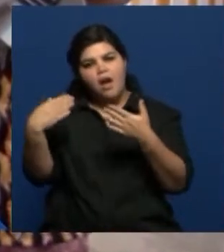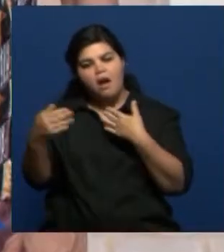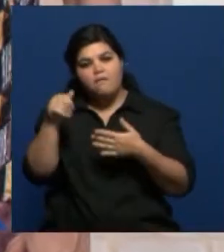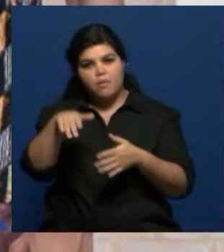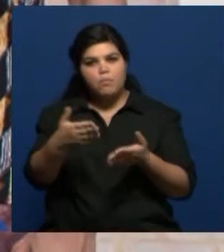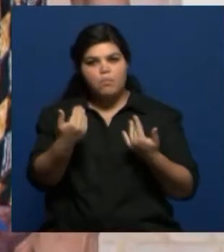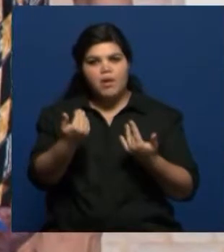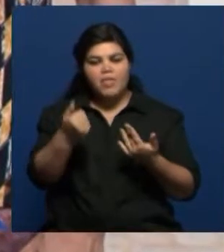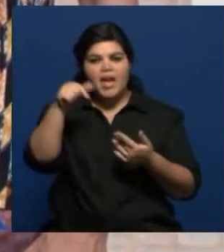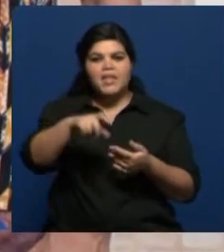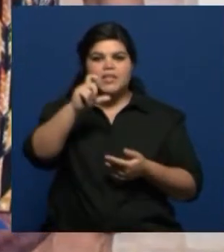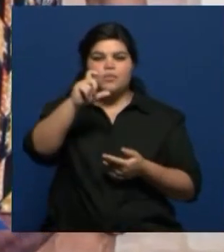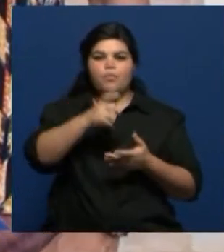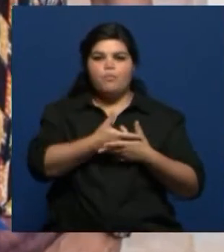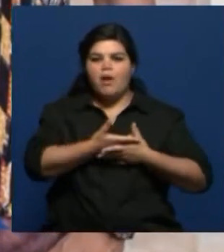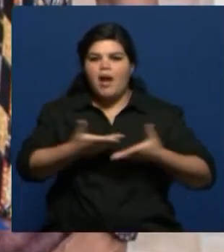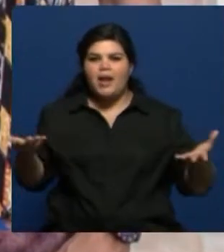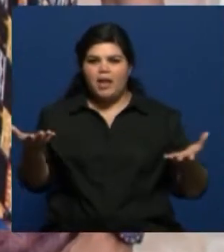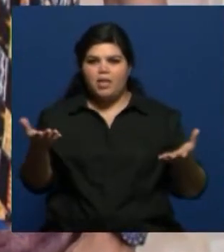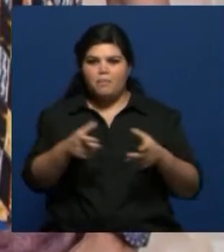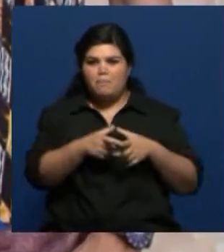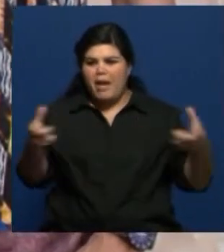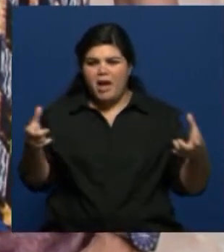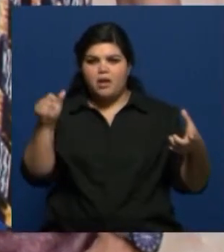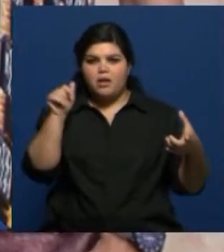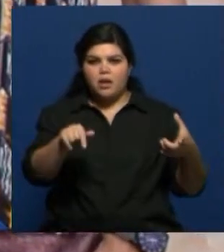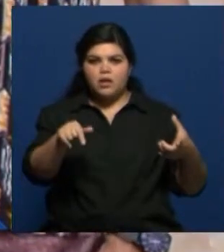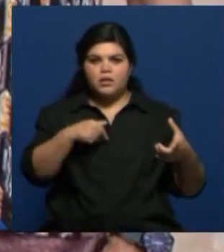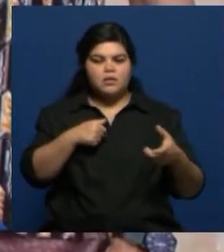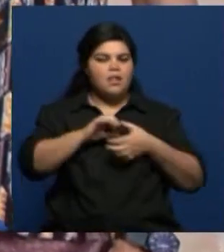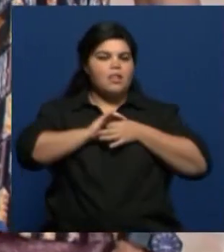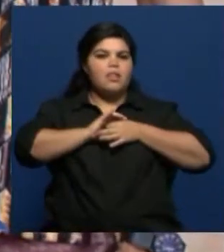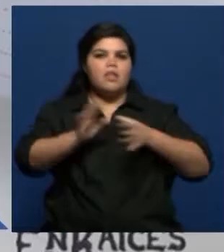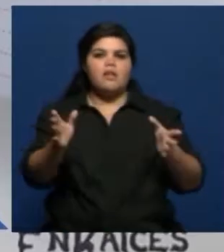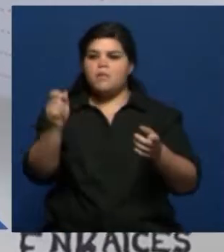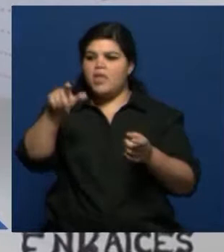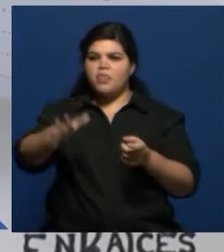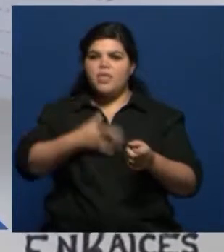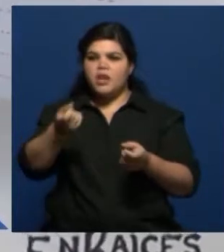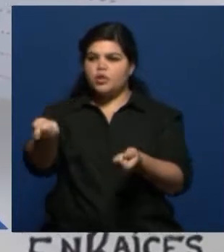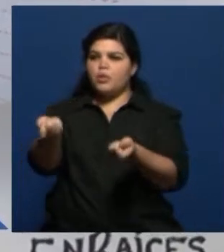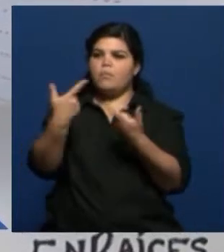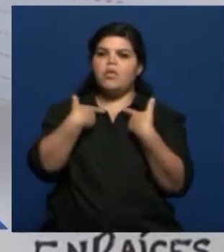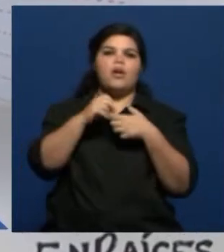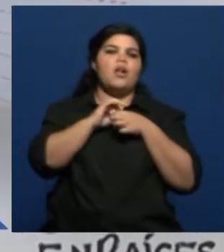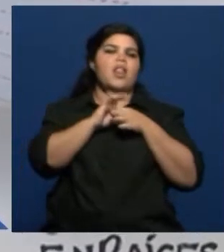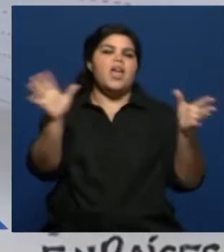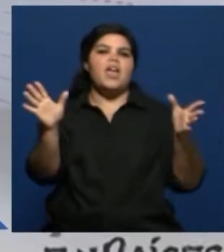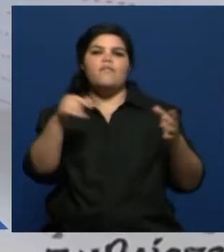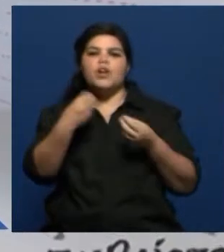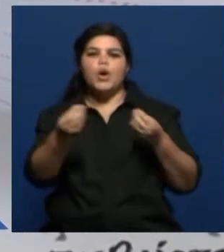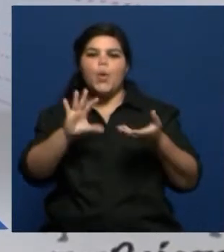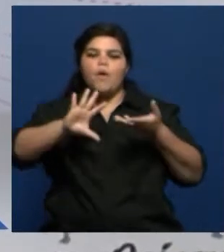posibilidad de hacer un ciclo algo más amplio y, bueno, me dio total libertad de decir, bueno, por dónde lo querés encarar, ¿no?